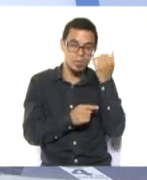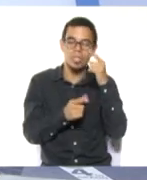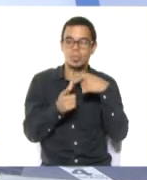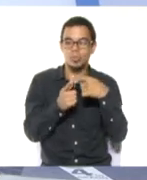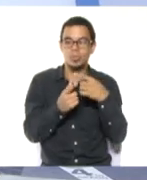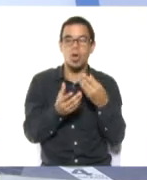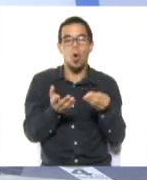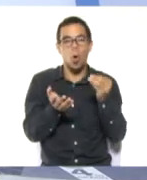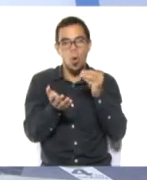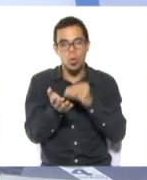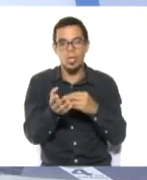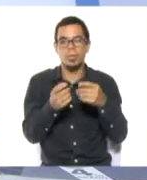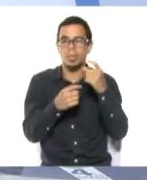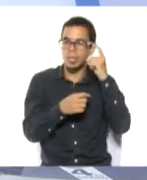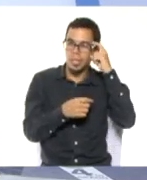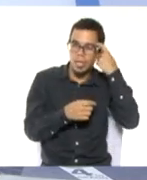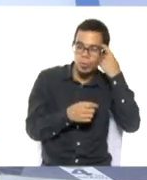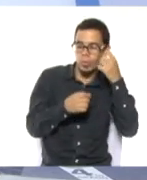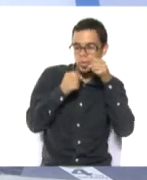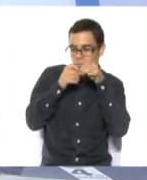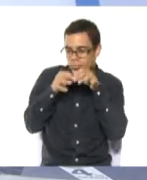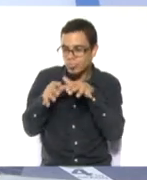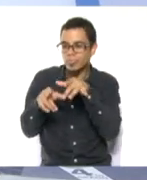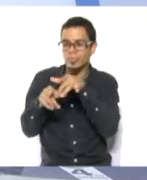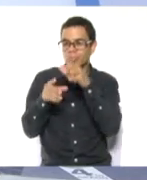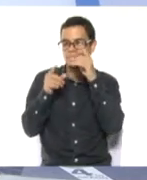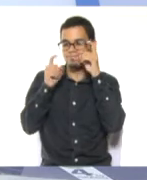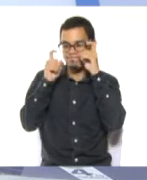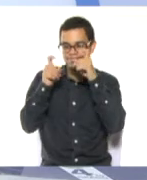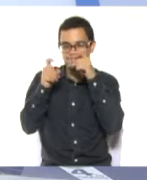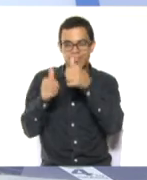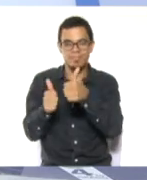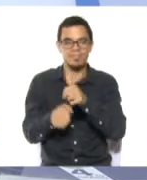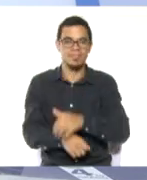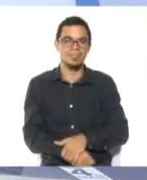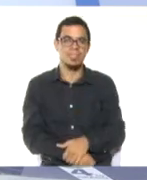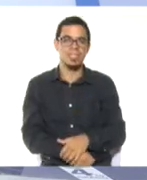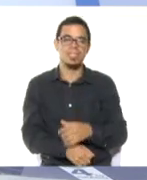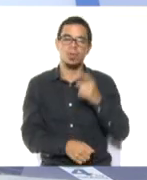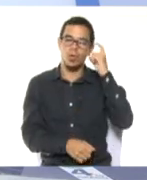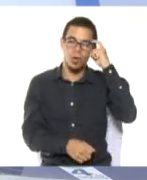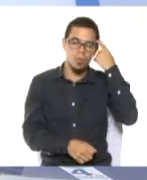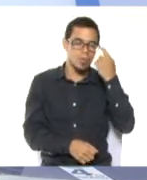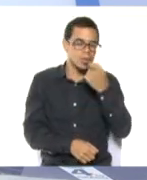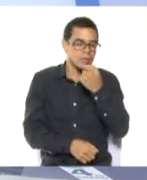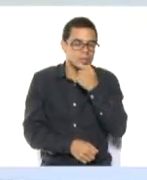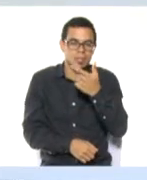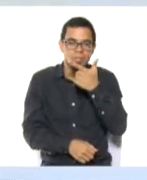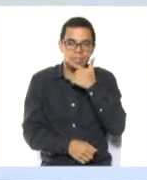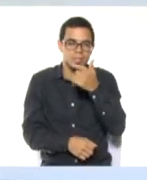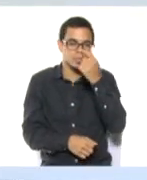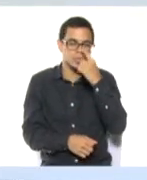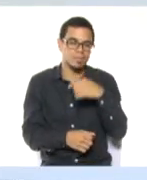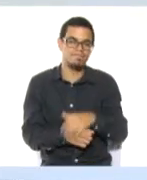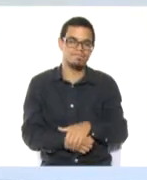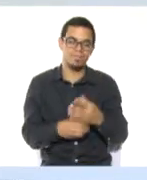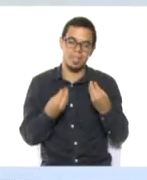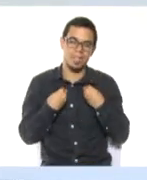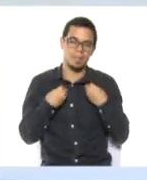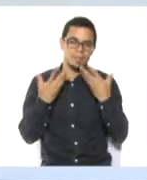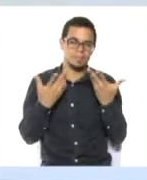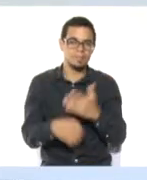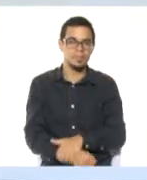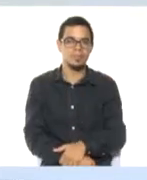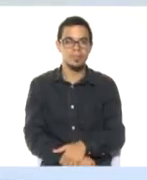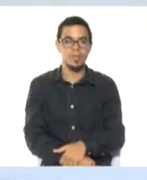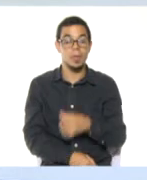Además estoy segura que recordarlos les traerá hermosos recuerdos a todos. Así hemos llegado al final de nuestro segmento de educación especial por el día de hoy.